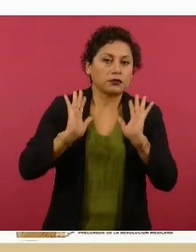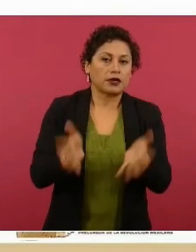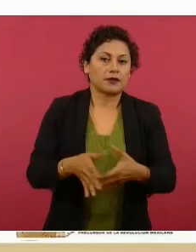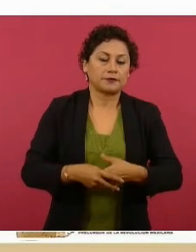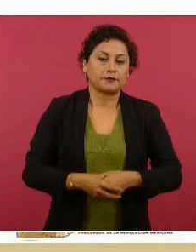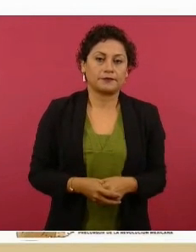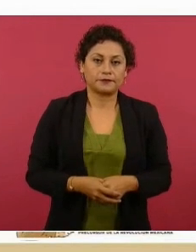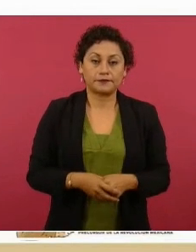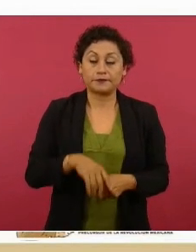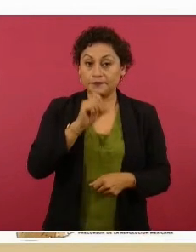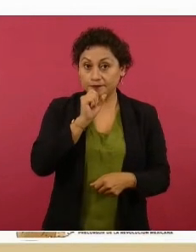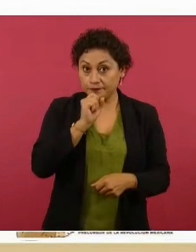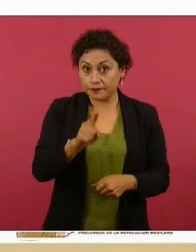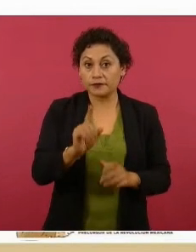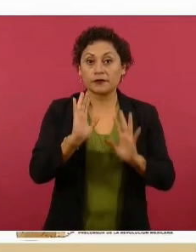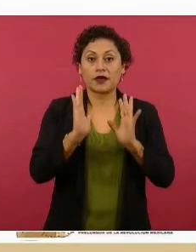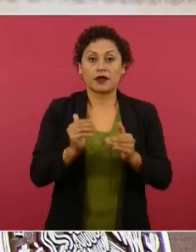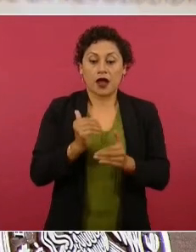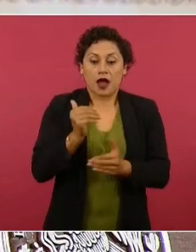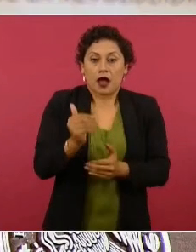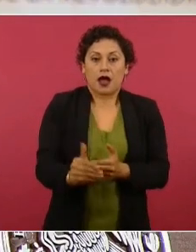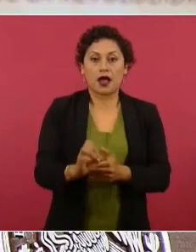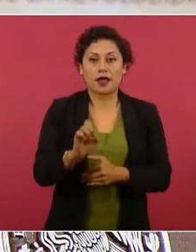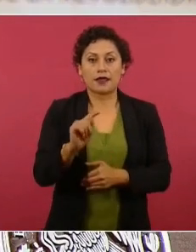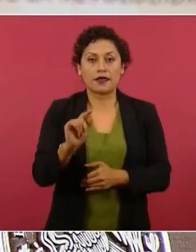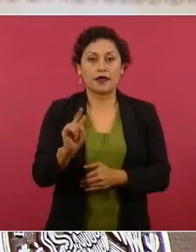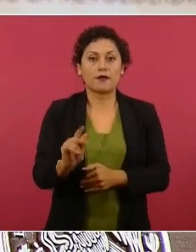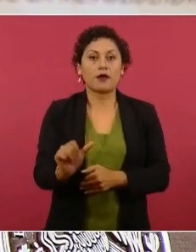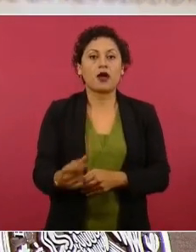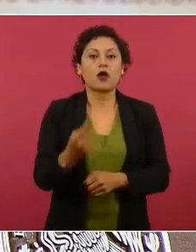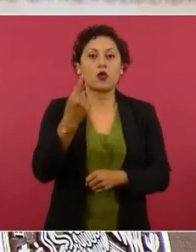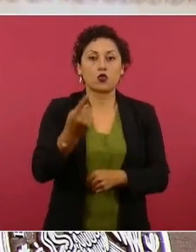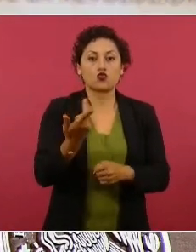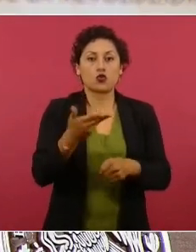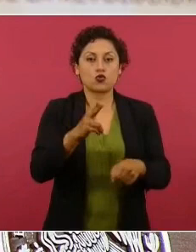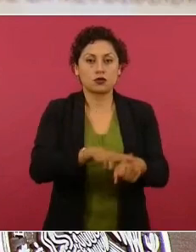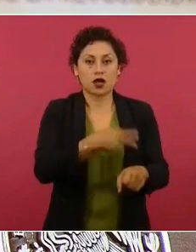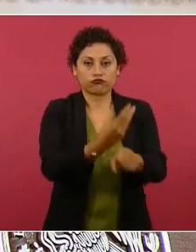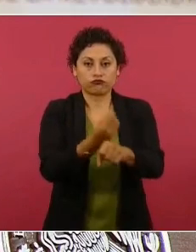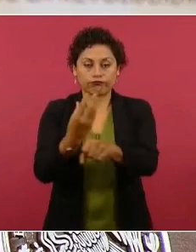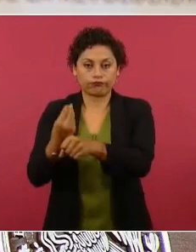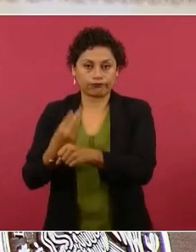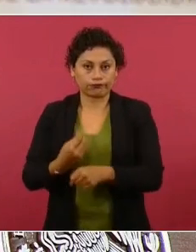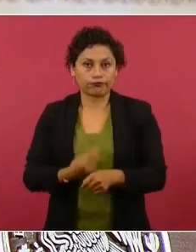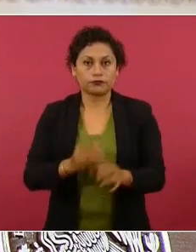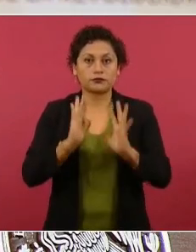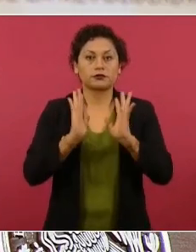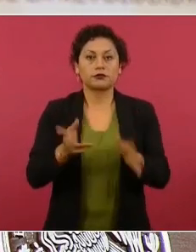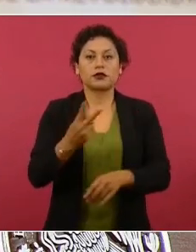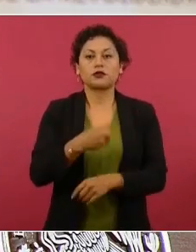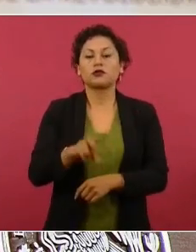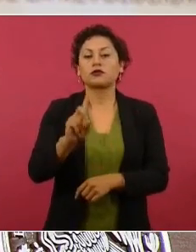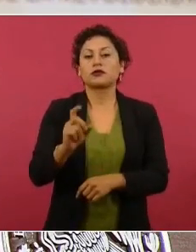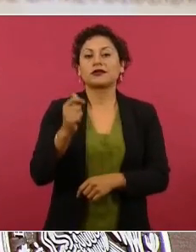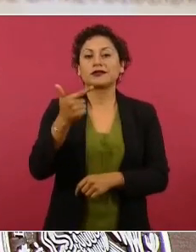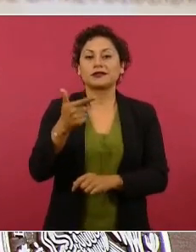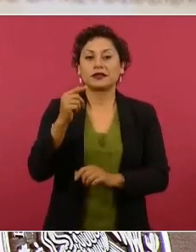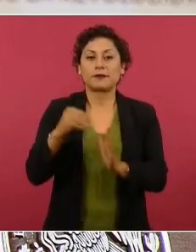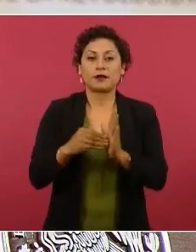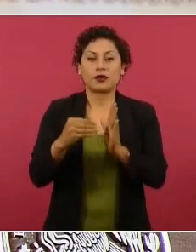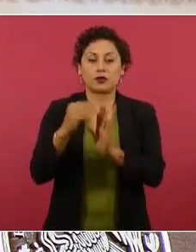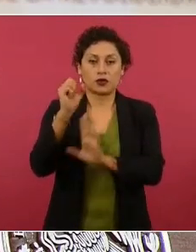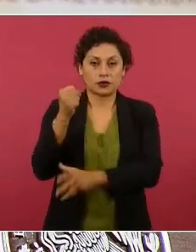concluimos la primera etapa de rehabilitación de hospitales con un ejercicio de 237 millones de pesos,